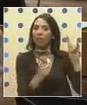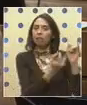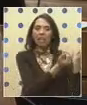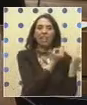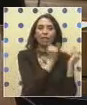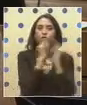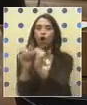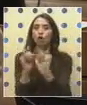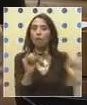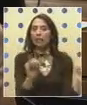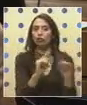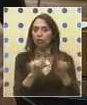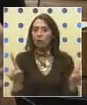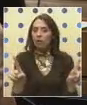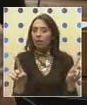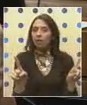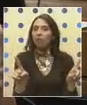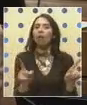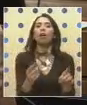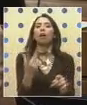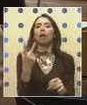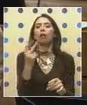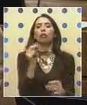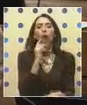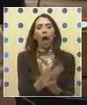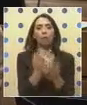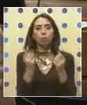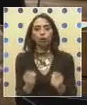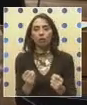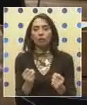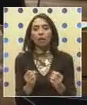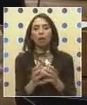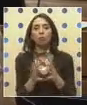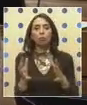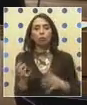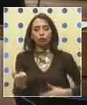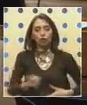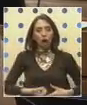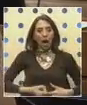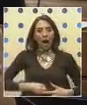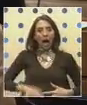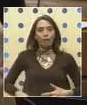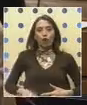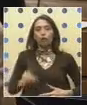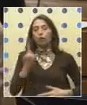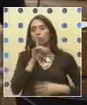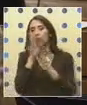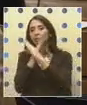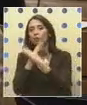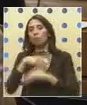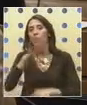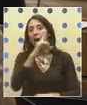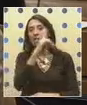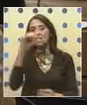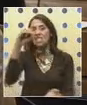¿No hay la posibilidad de muchos abortos en cifra negra, más de 100.000,